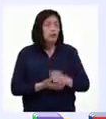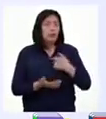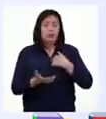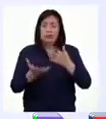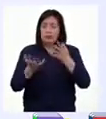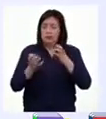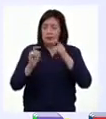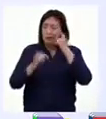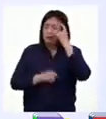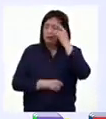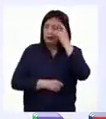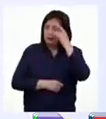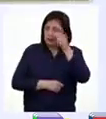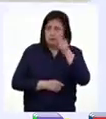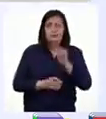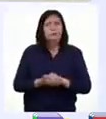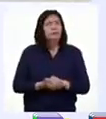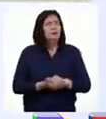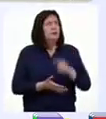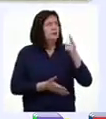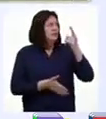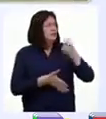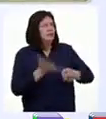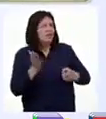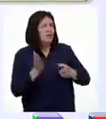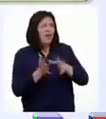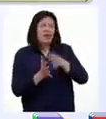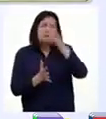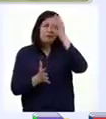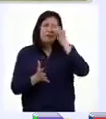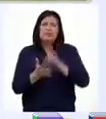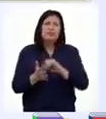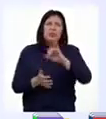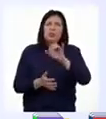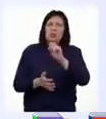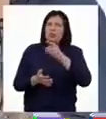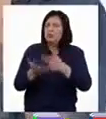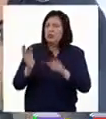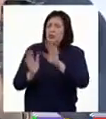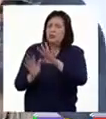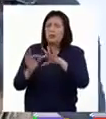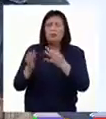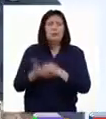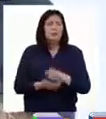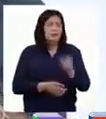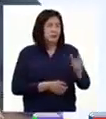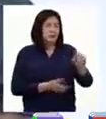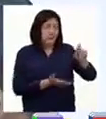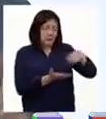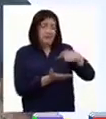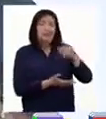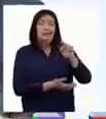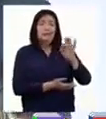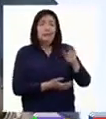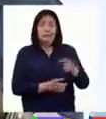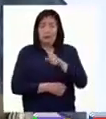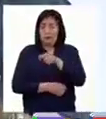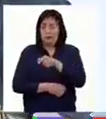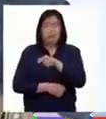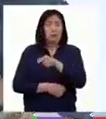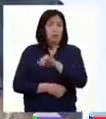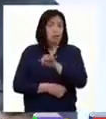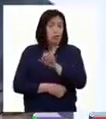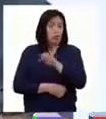quisiera que pensaran en qué habilidades aprendió Joseph de su familia. Karina dice Joseph